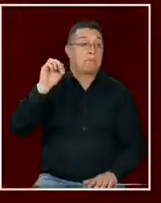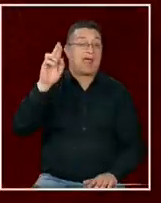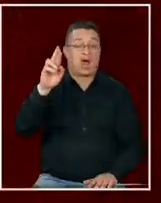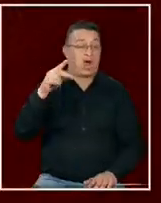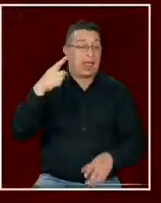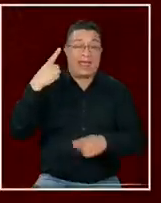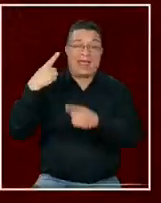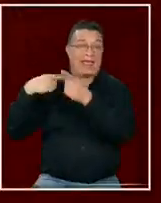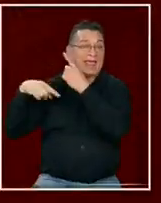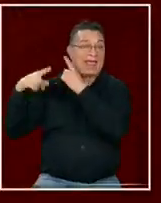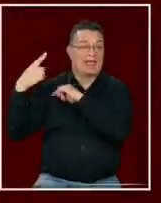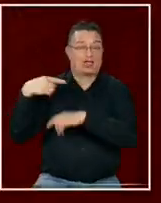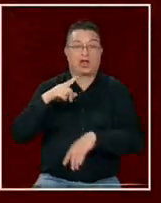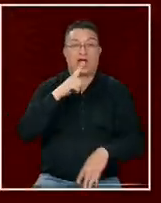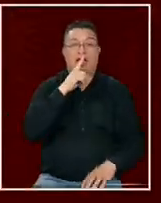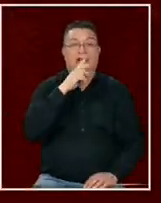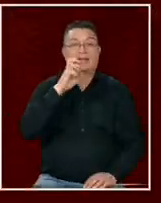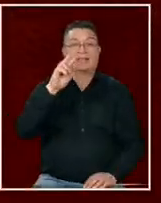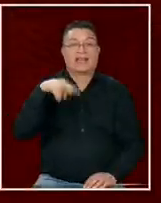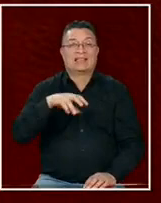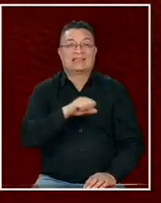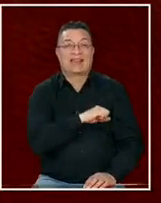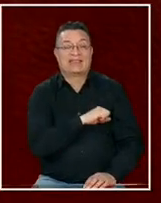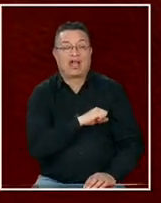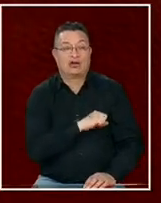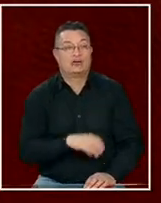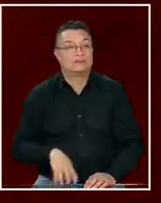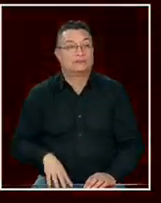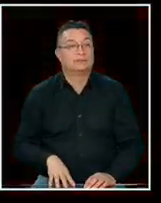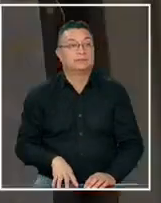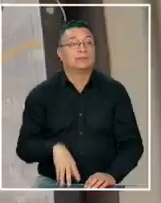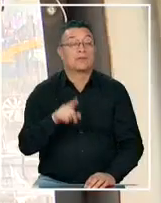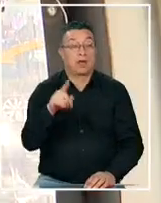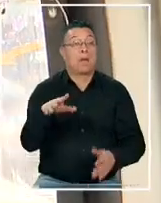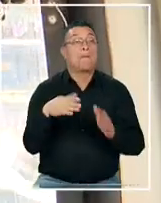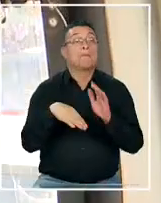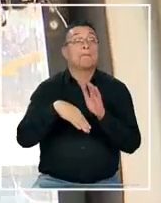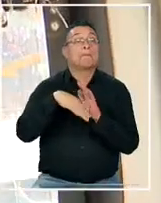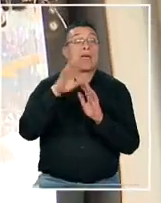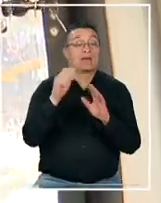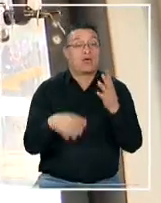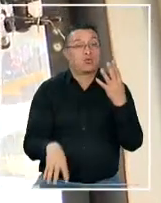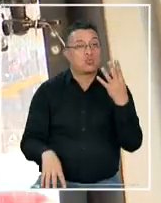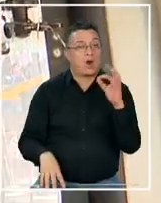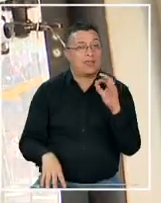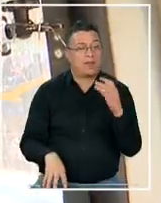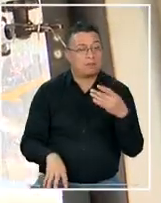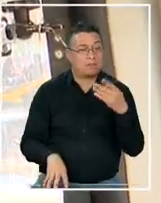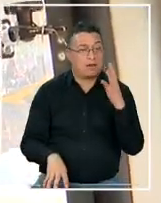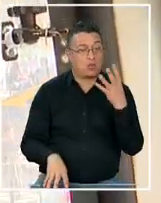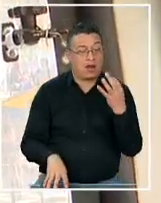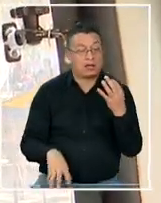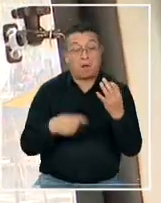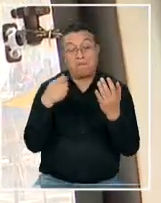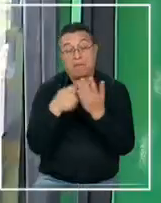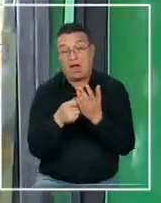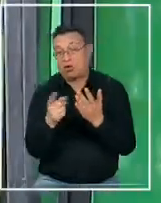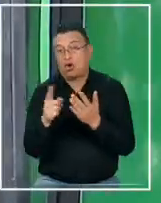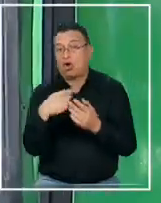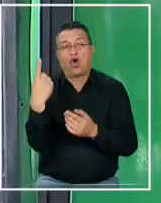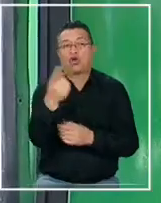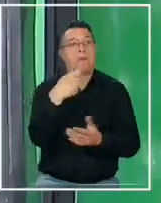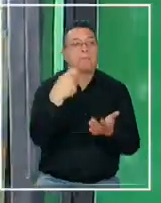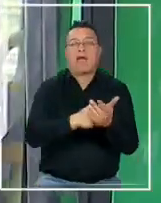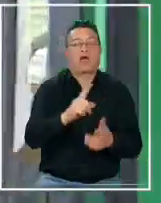toda la historia del transporte chileno yo creo que más 40% que paga y el resto no paga